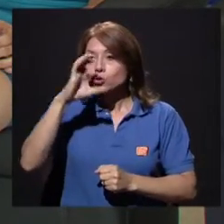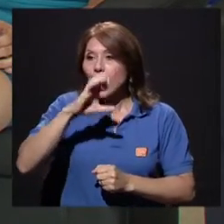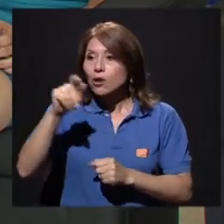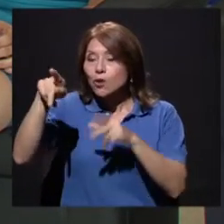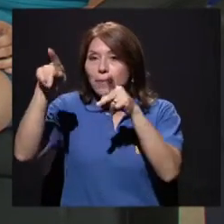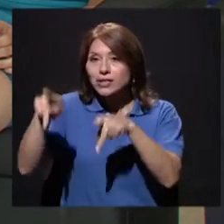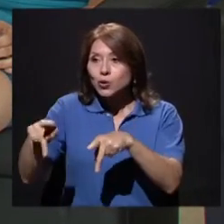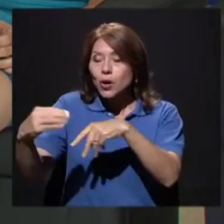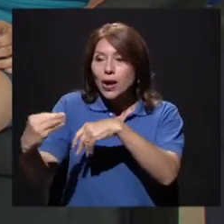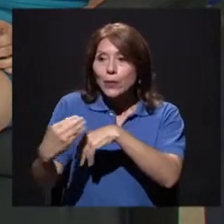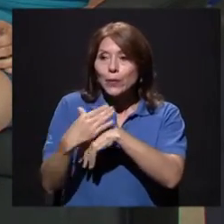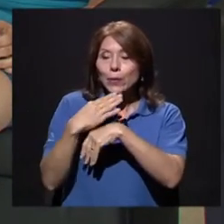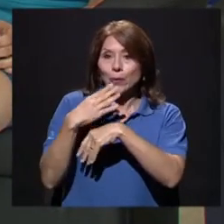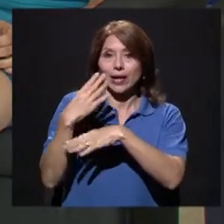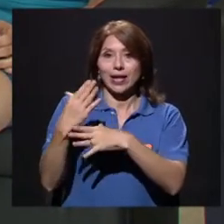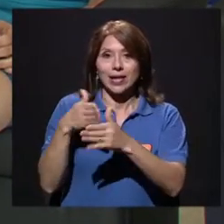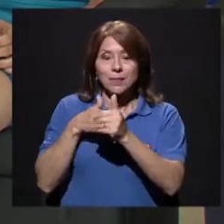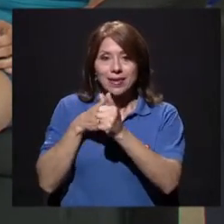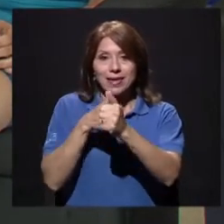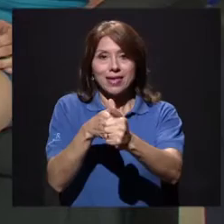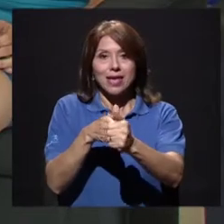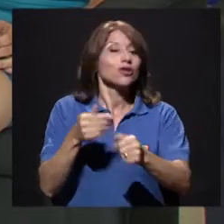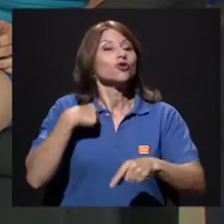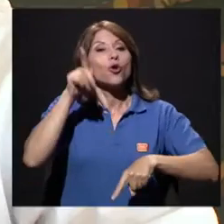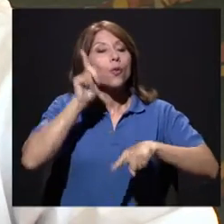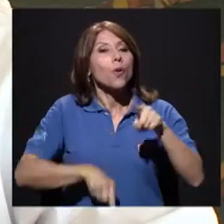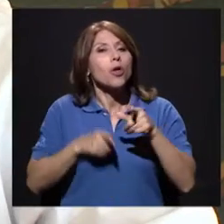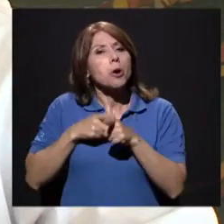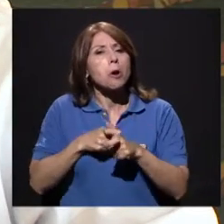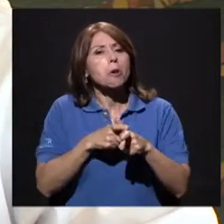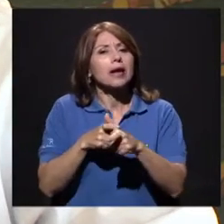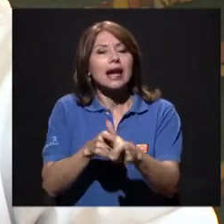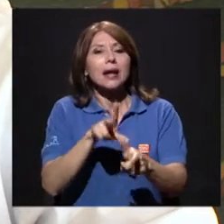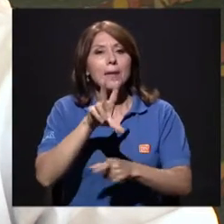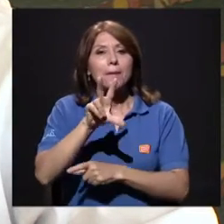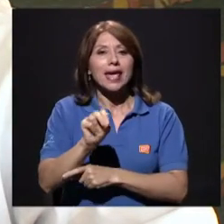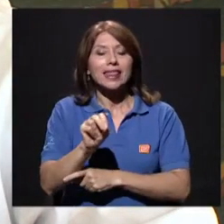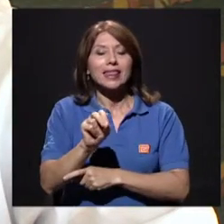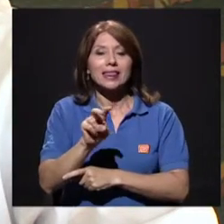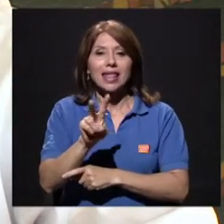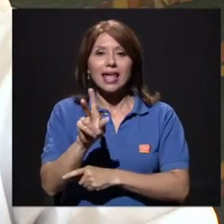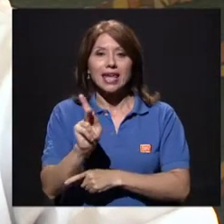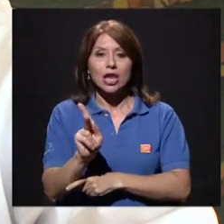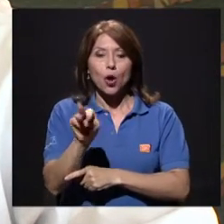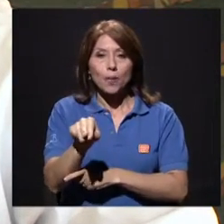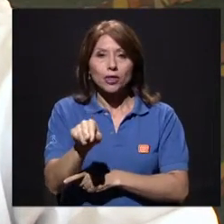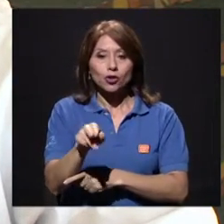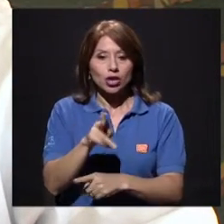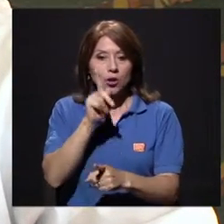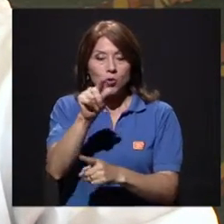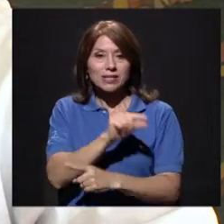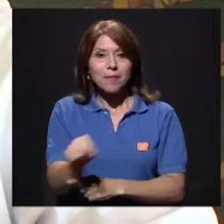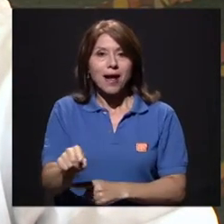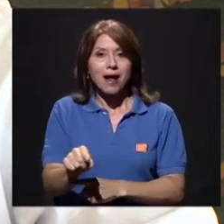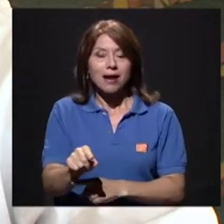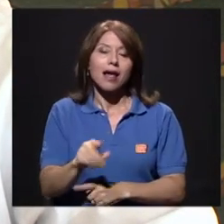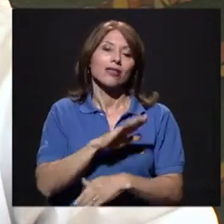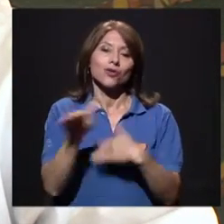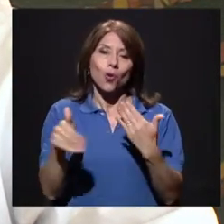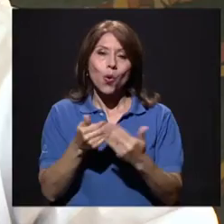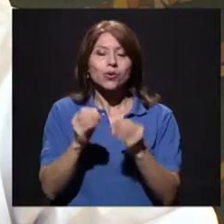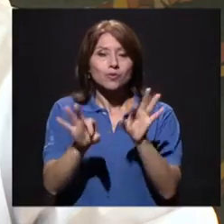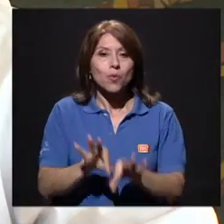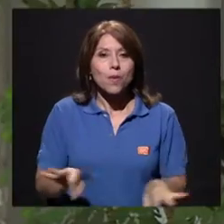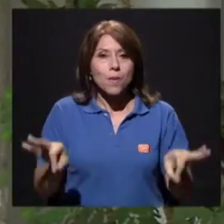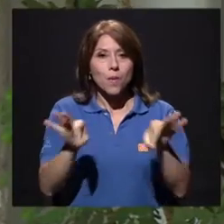20 kilómetros en la primera semana. Entonces, todo es regular, pero sí necesito el asesoramiento,